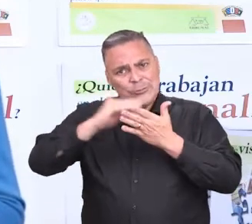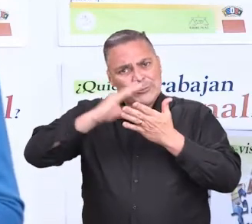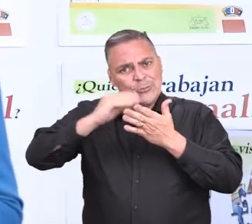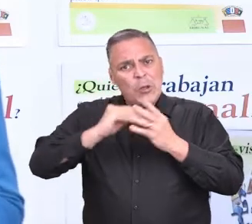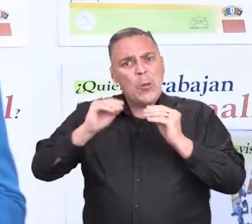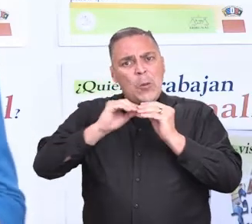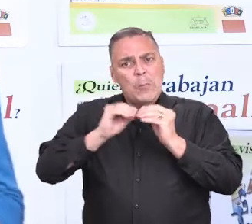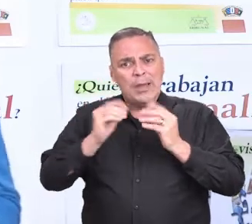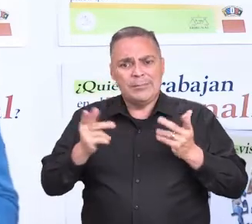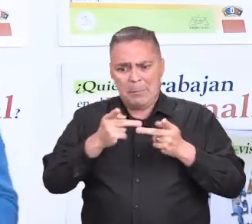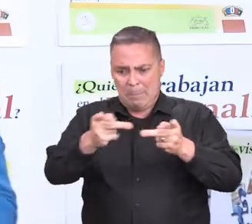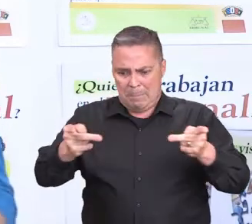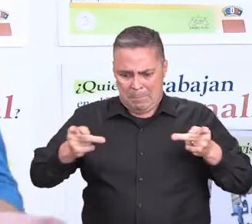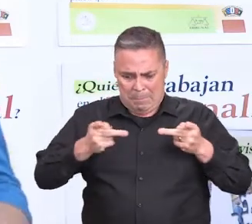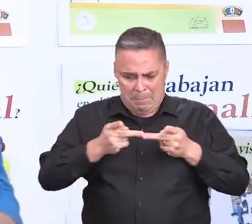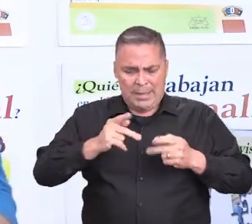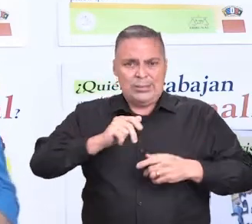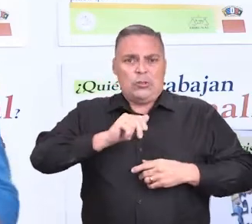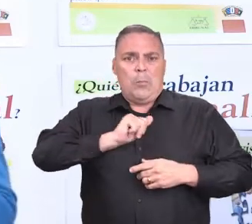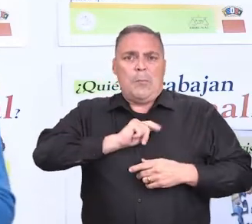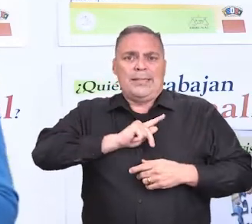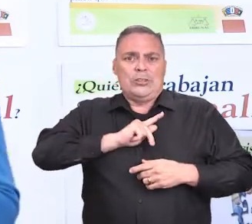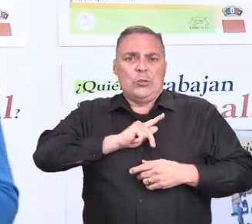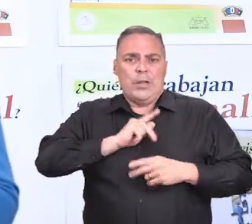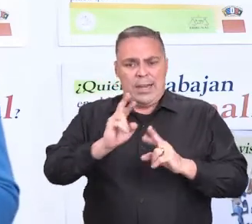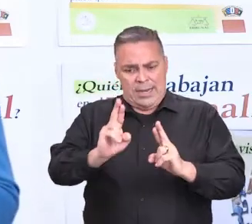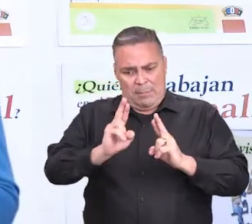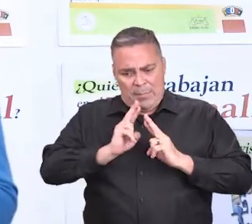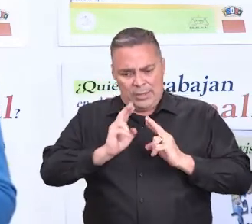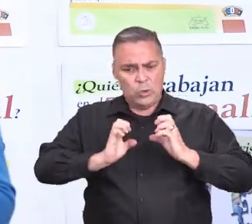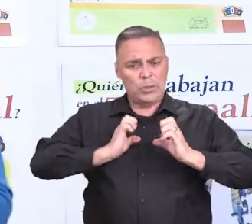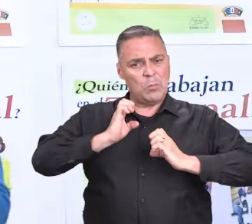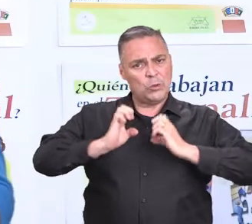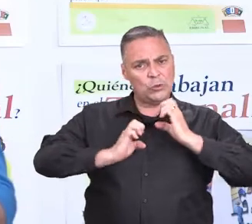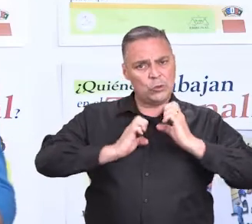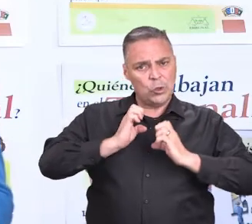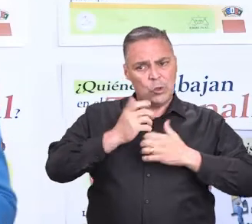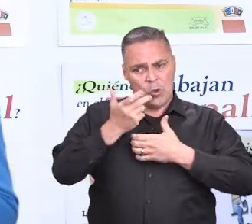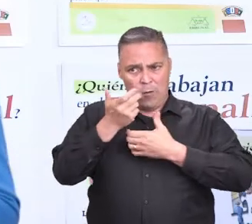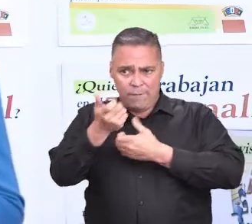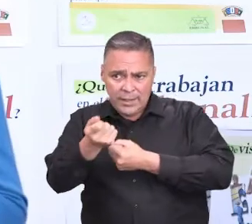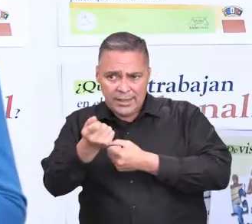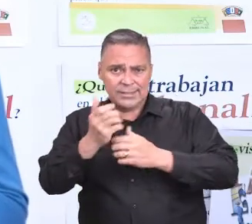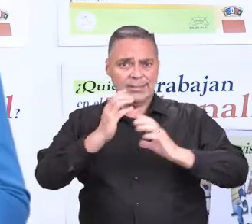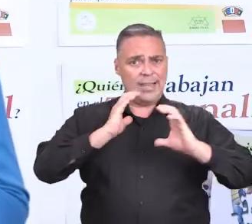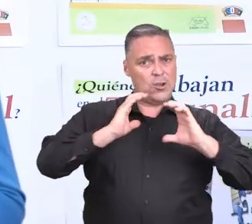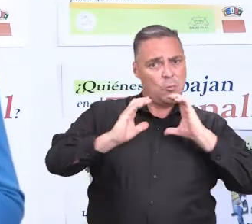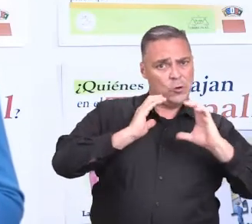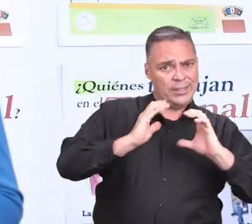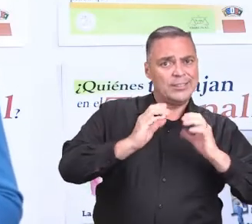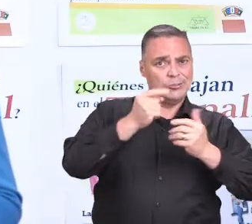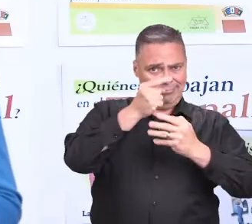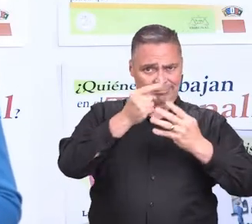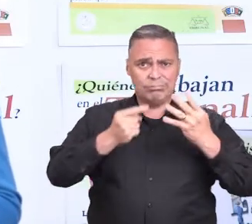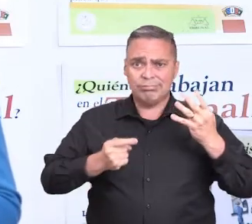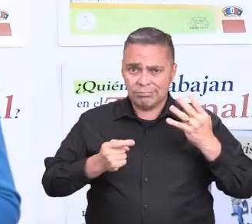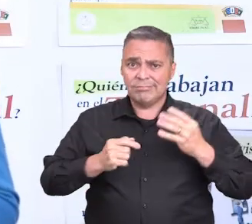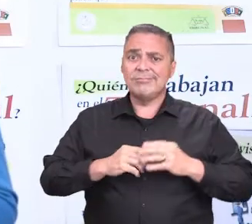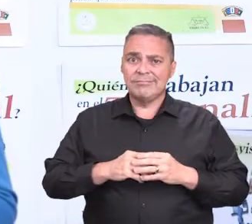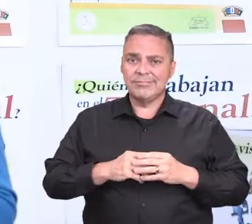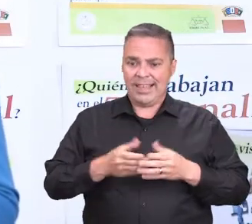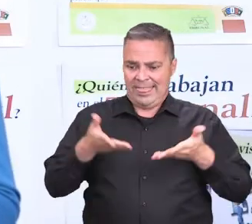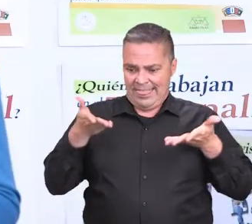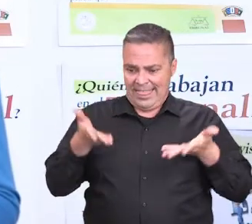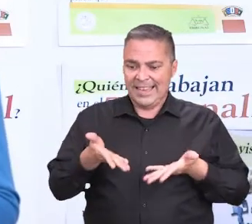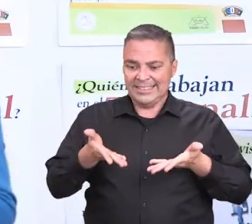personal, el respeto, las emociones, la confianza y la comunicación. Este recurso educativo